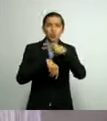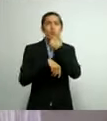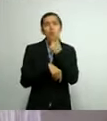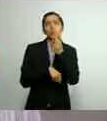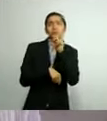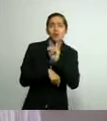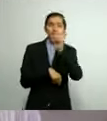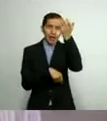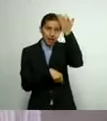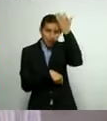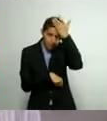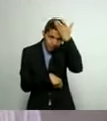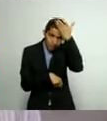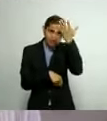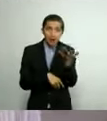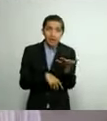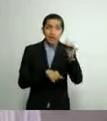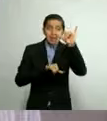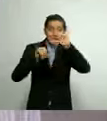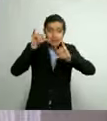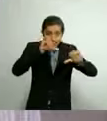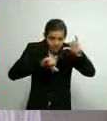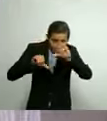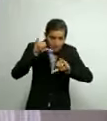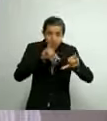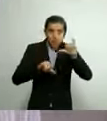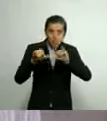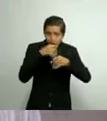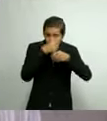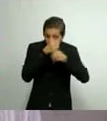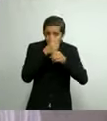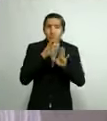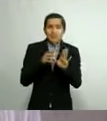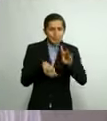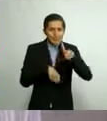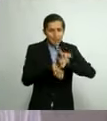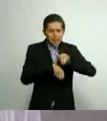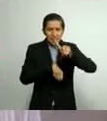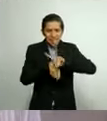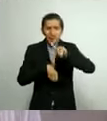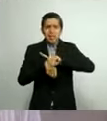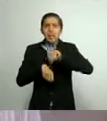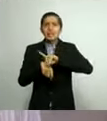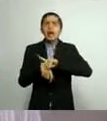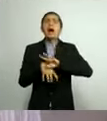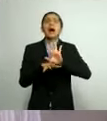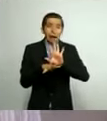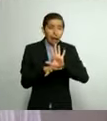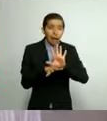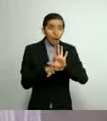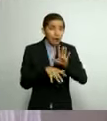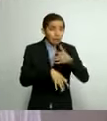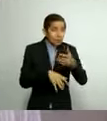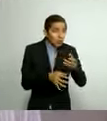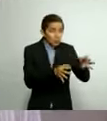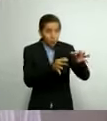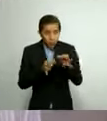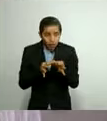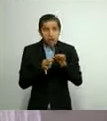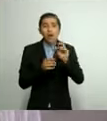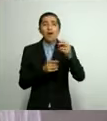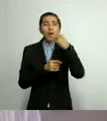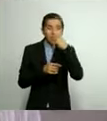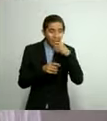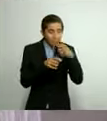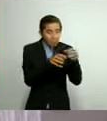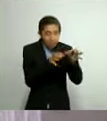enfermeras y químicos que diariamente toman y procesan muestras en el Laboratorio de